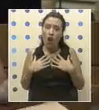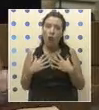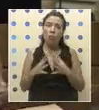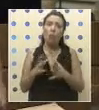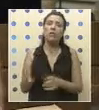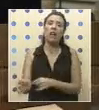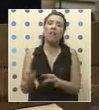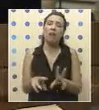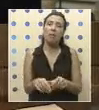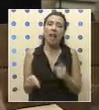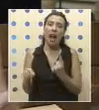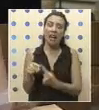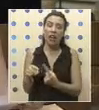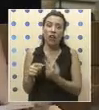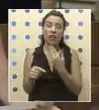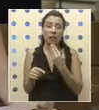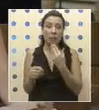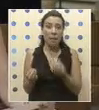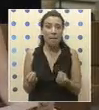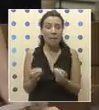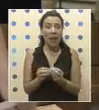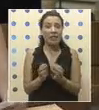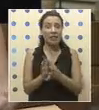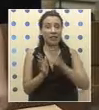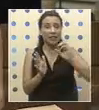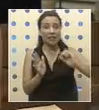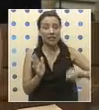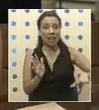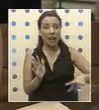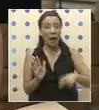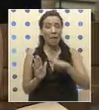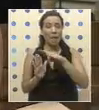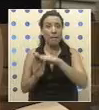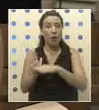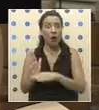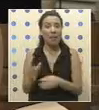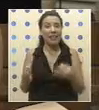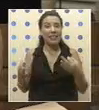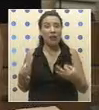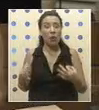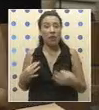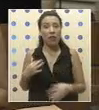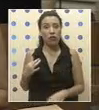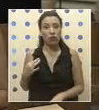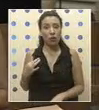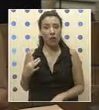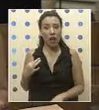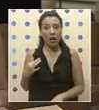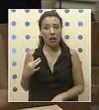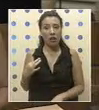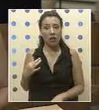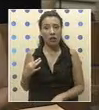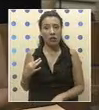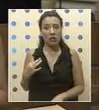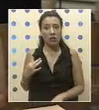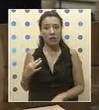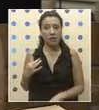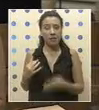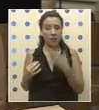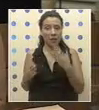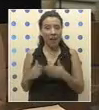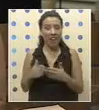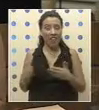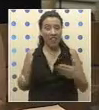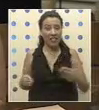familias de Recoleta. Esto quiero decirle además que sumado a la eliminación del programa de seguridad ciudadana, donde también los